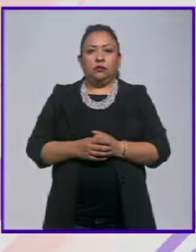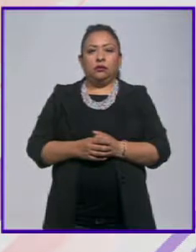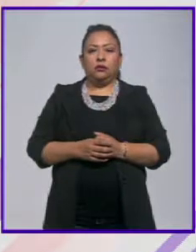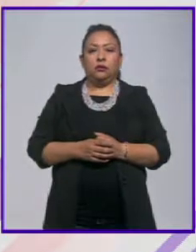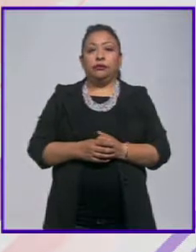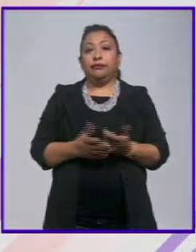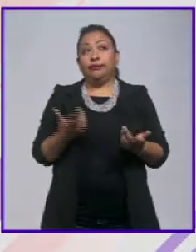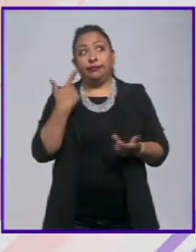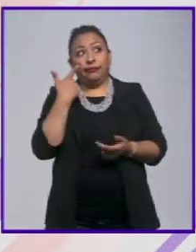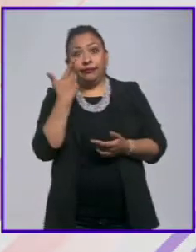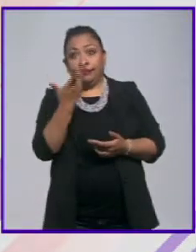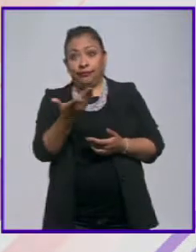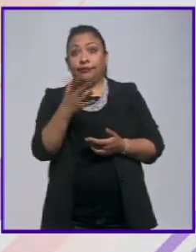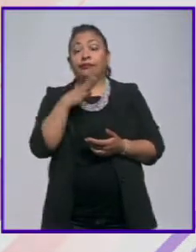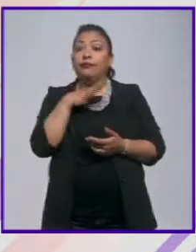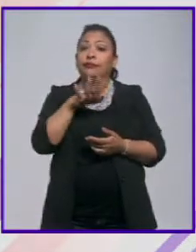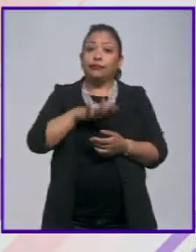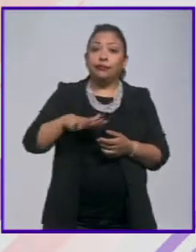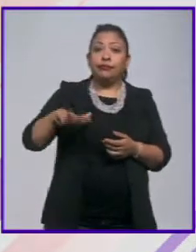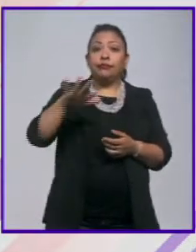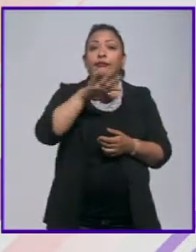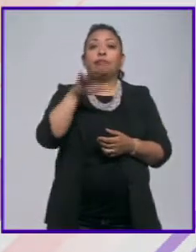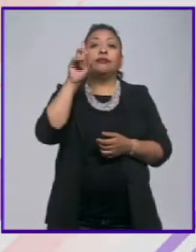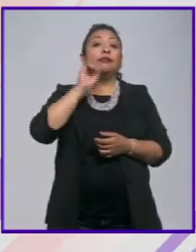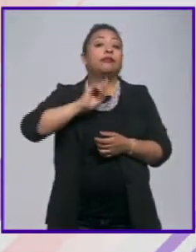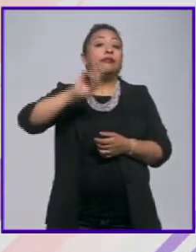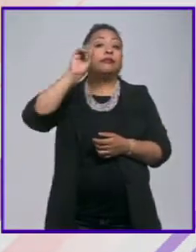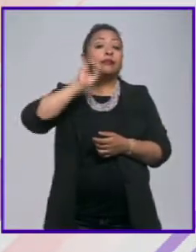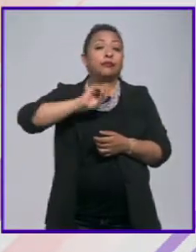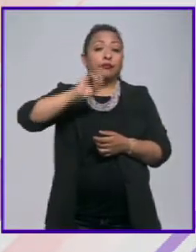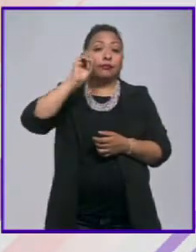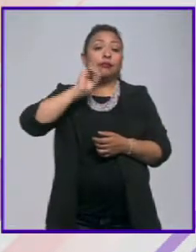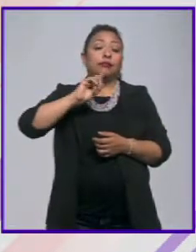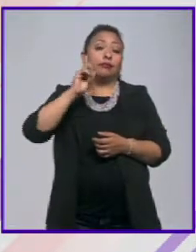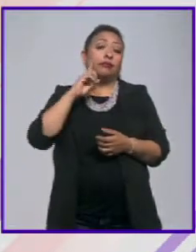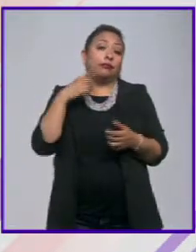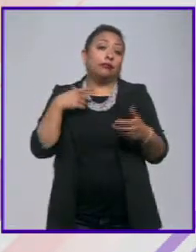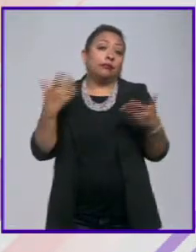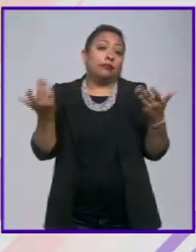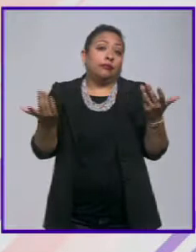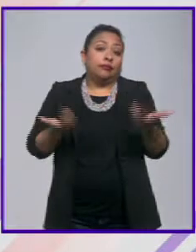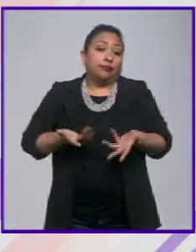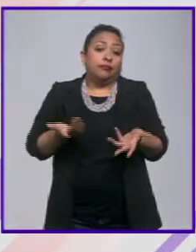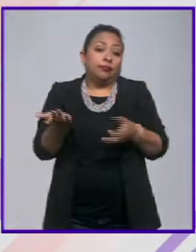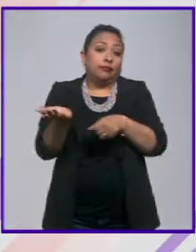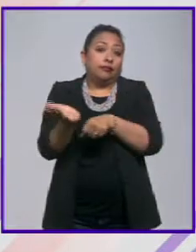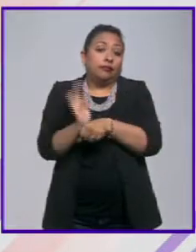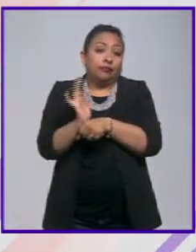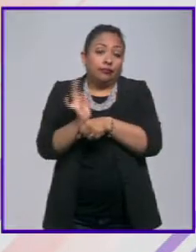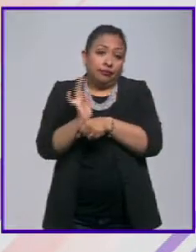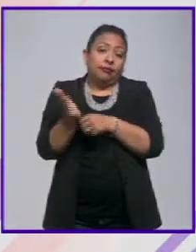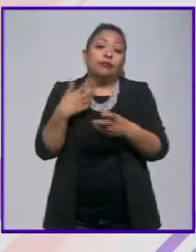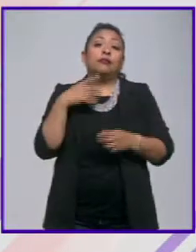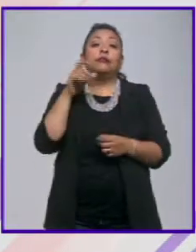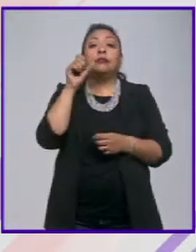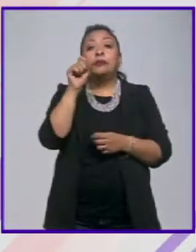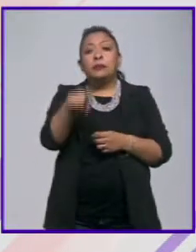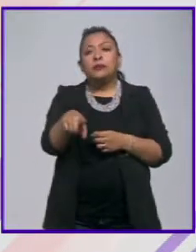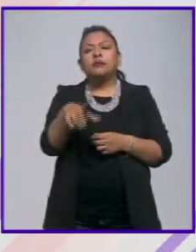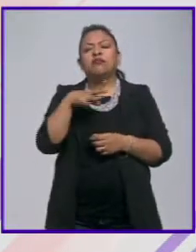Bueno, ahí está, Rafael, darle espacio a estas mujeres que realizan cine, ¿no? Y que también